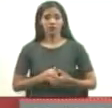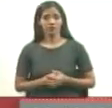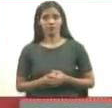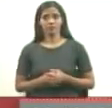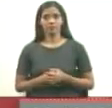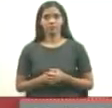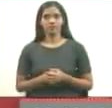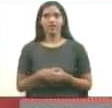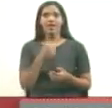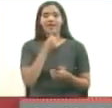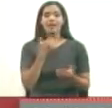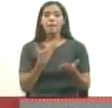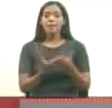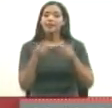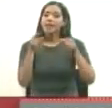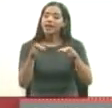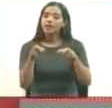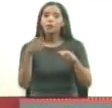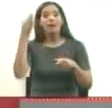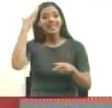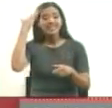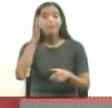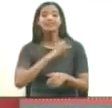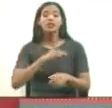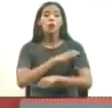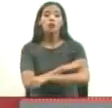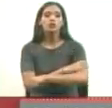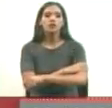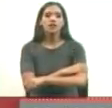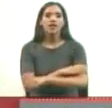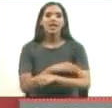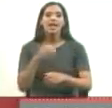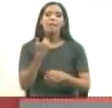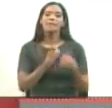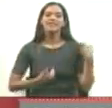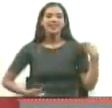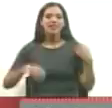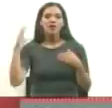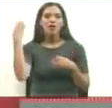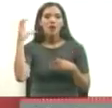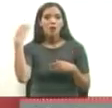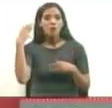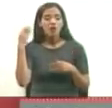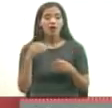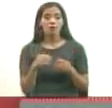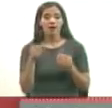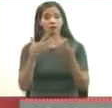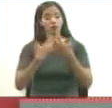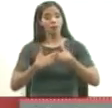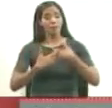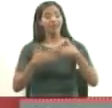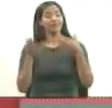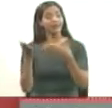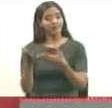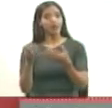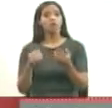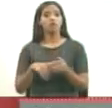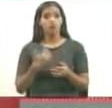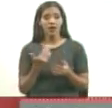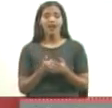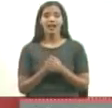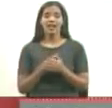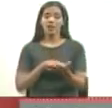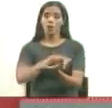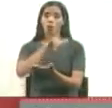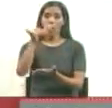¿Y quién pide eso? Para que sepan, señores opositores, Duque, para que sus empresas allá sean las que vuelen desde Bogotá